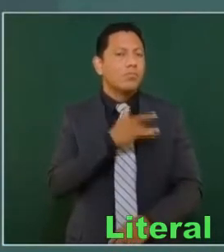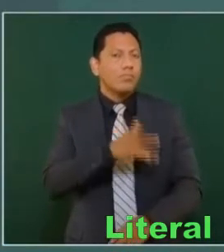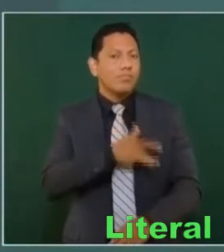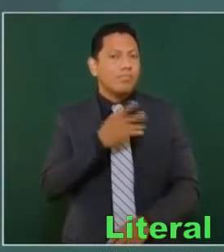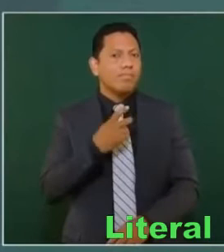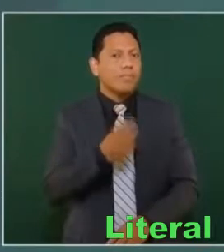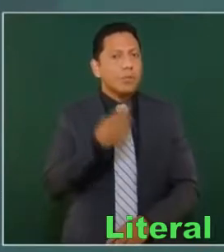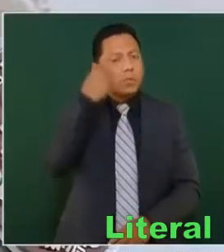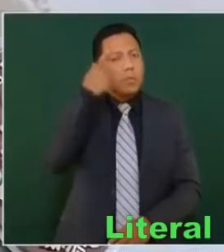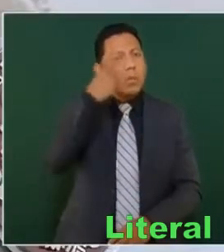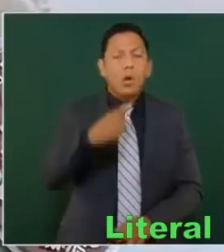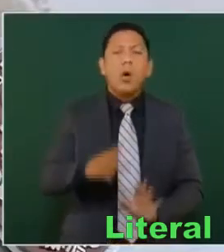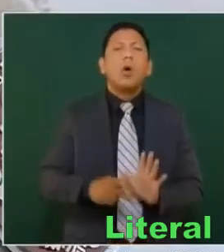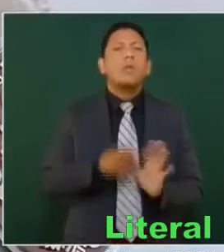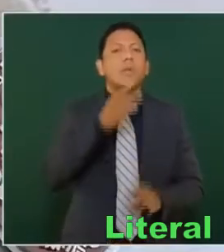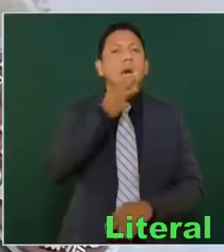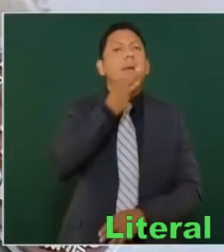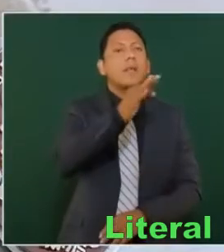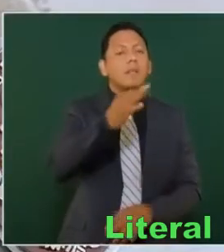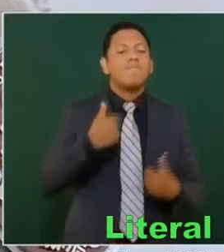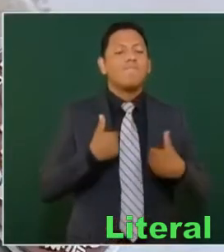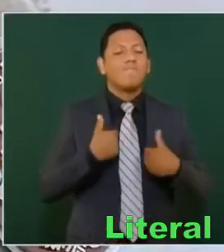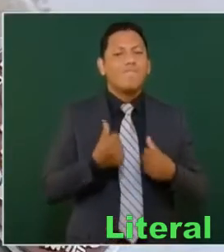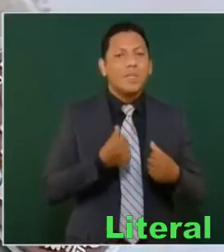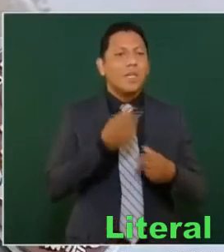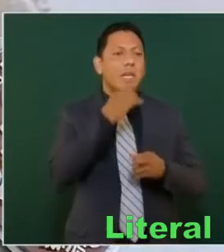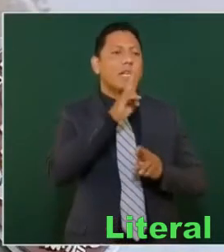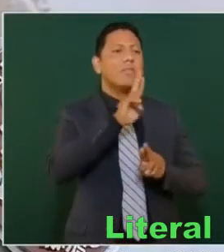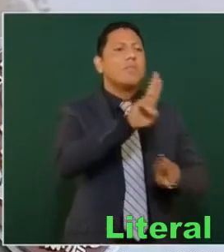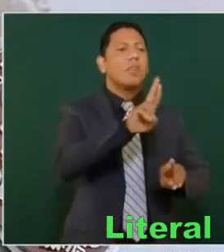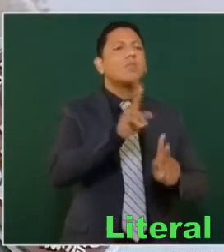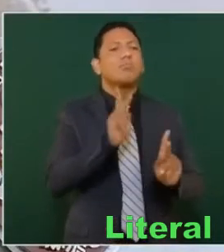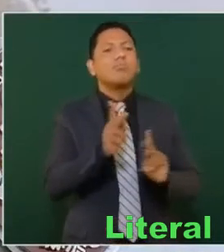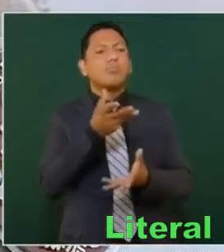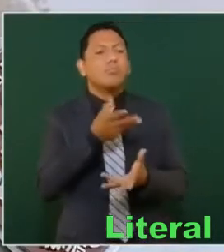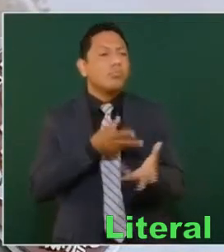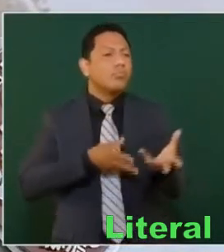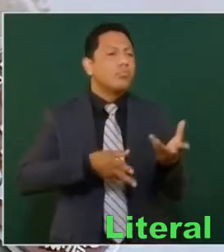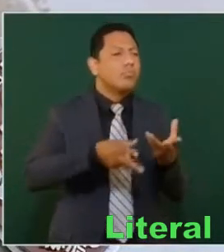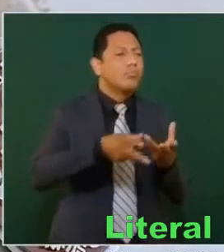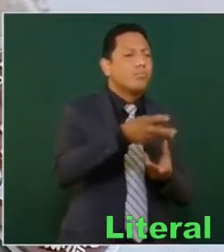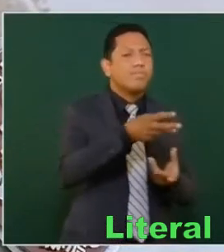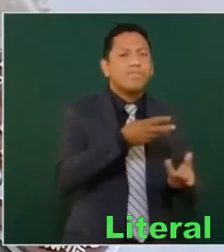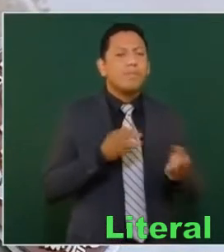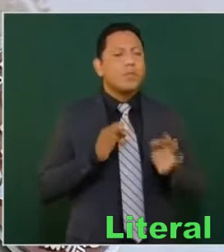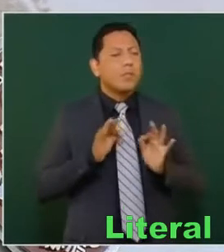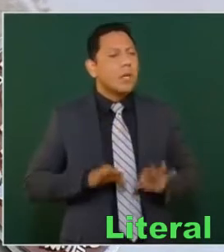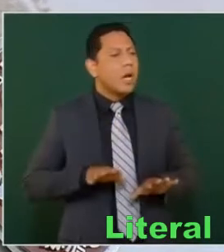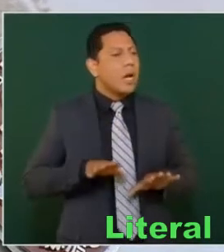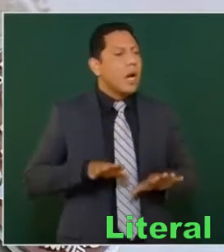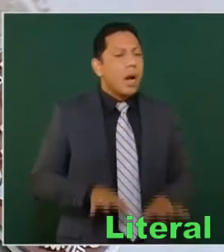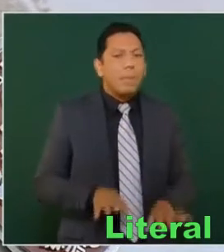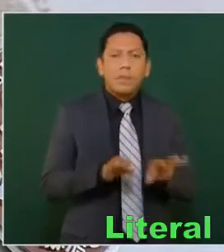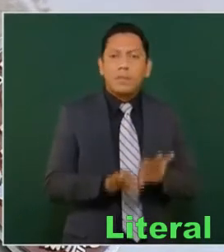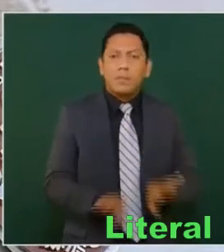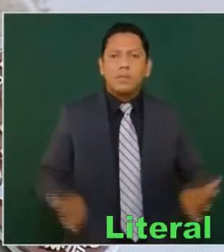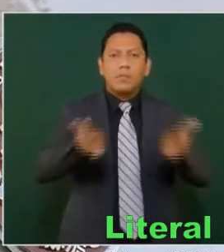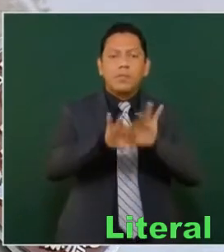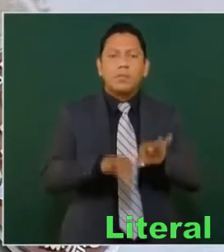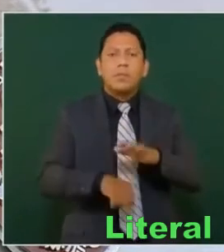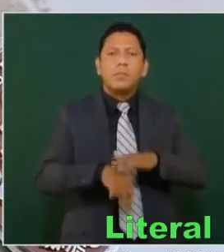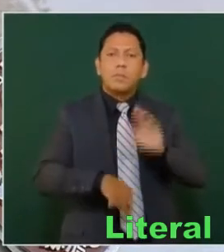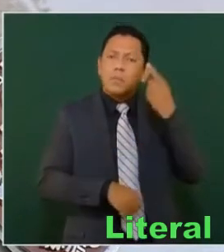a reiterar que es el diálogo, el respeto y la tolerancia la mejor vía para